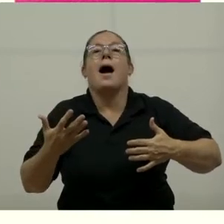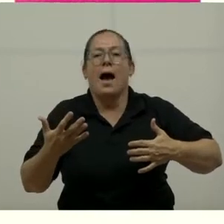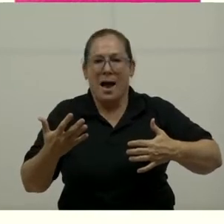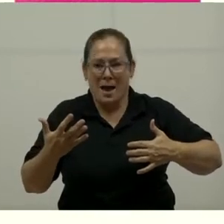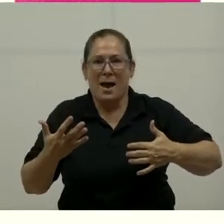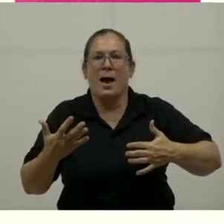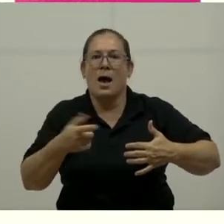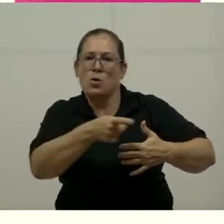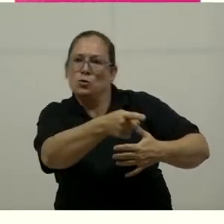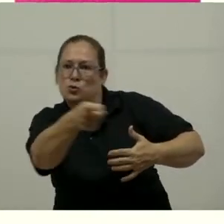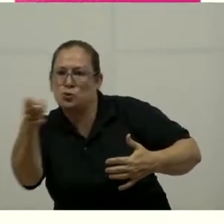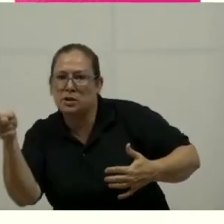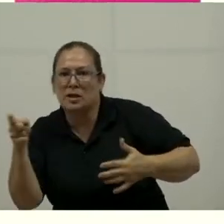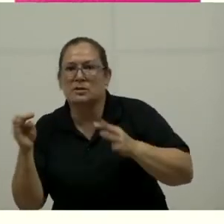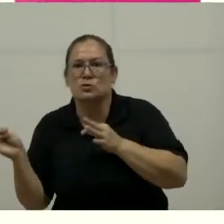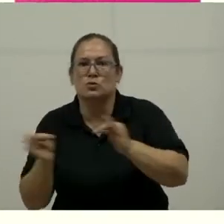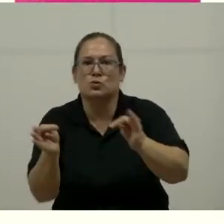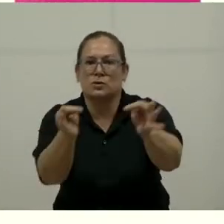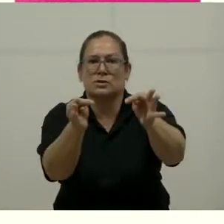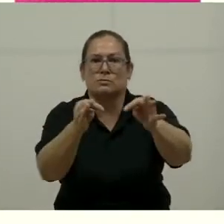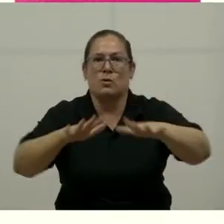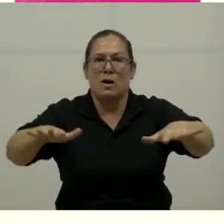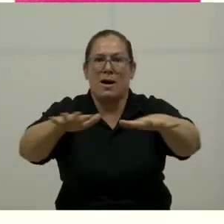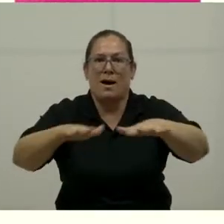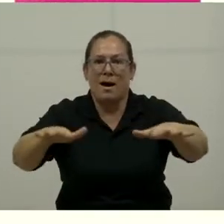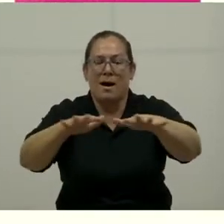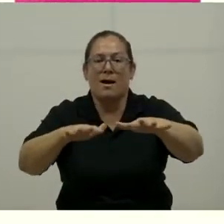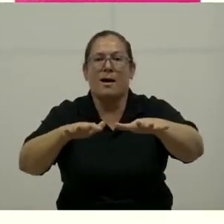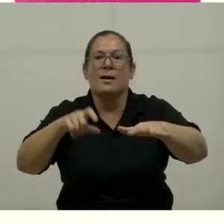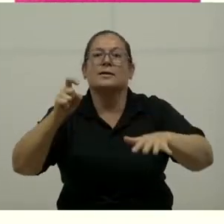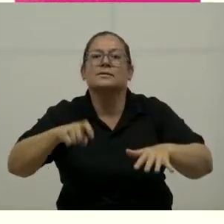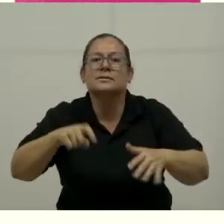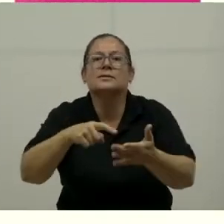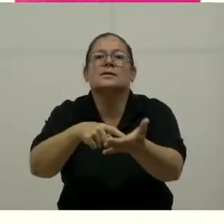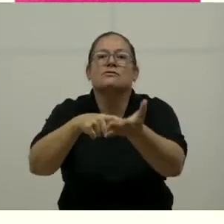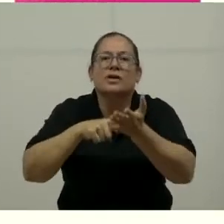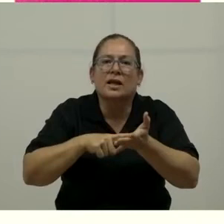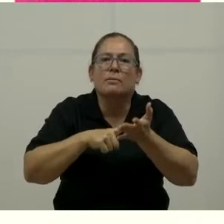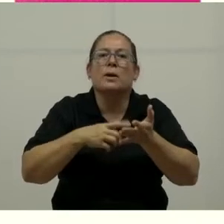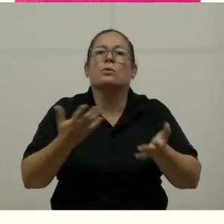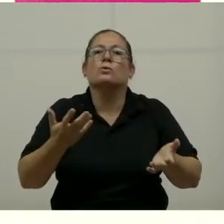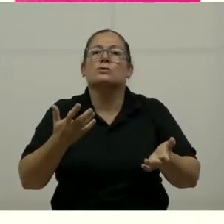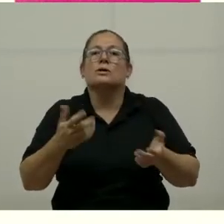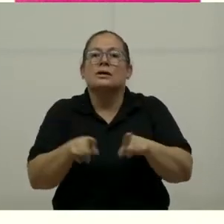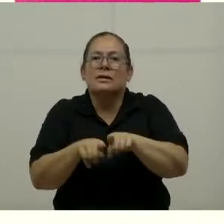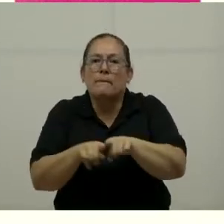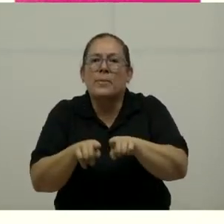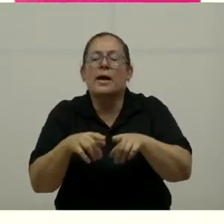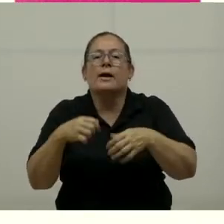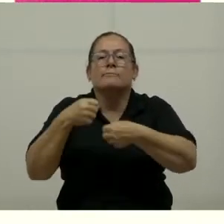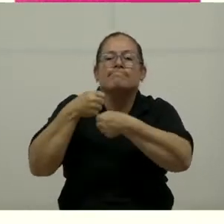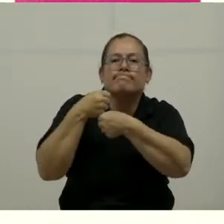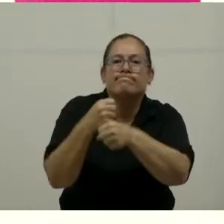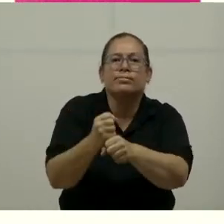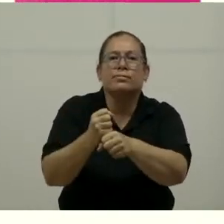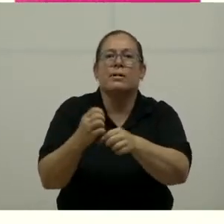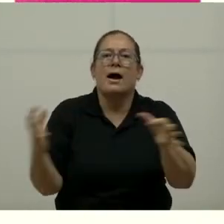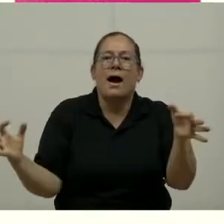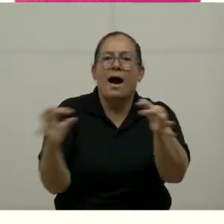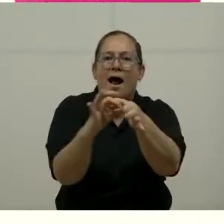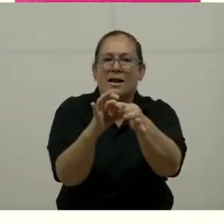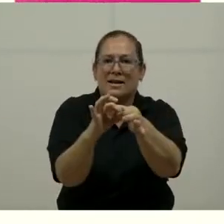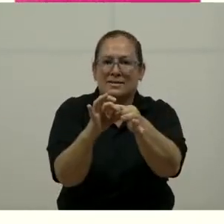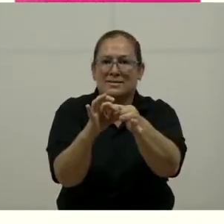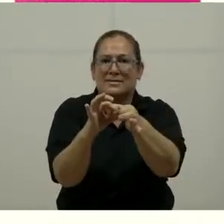turístico. Queremos estandarizar los puestos, los requerimientos de trabajo y también crear alianzas público